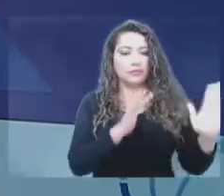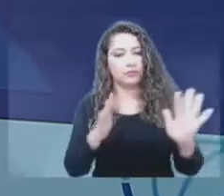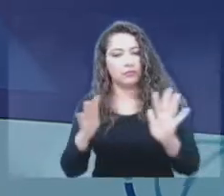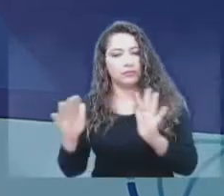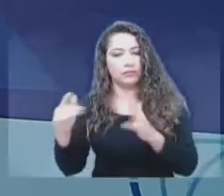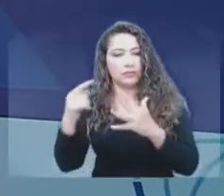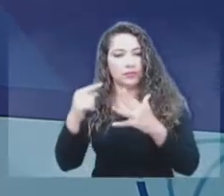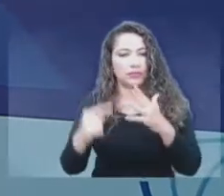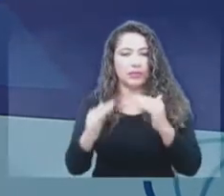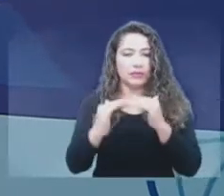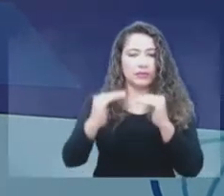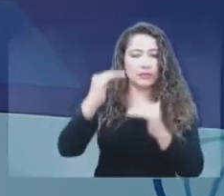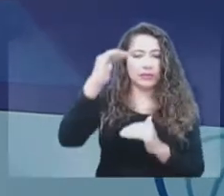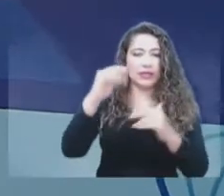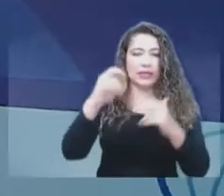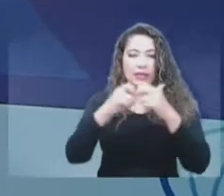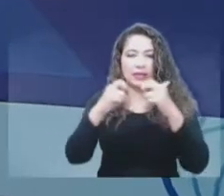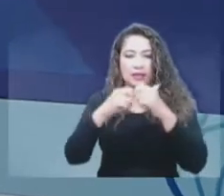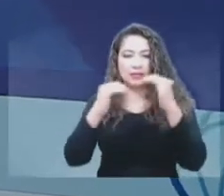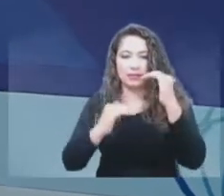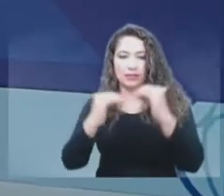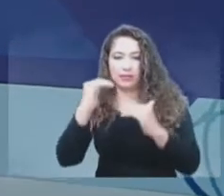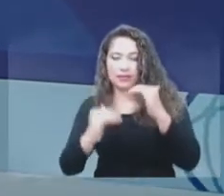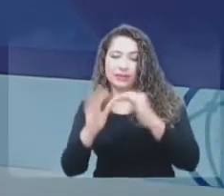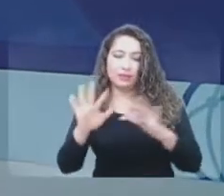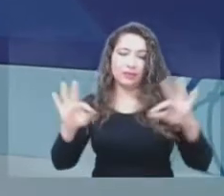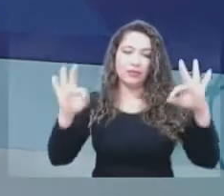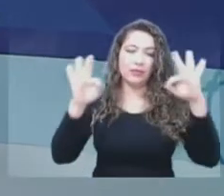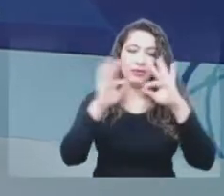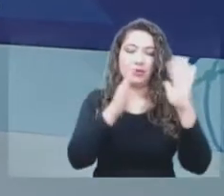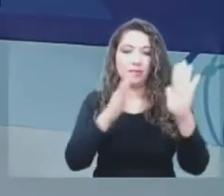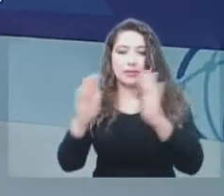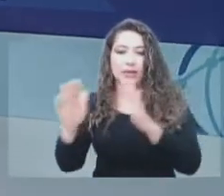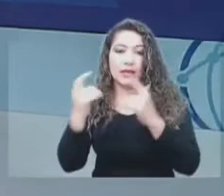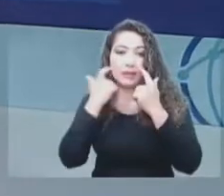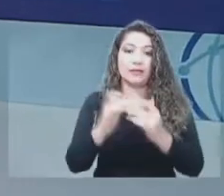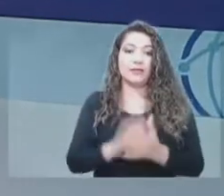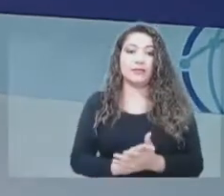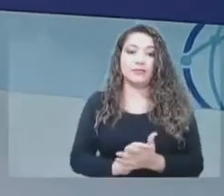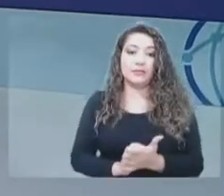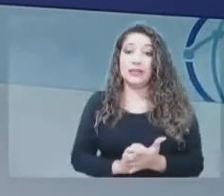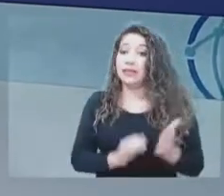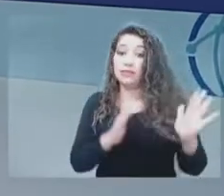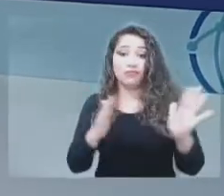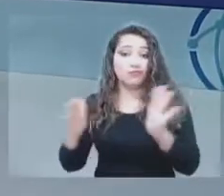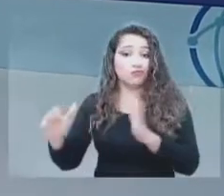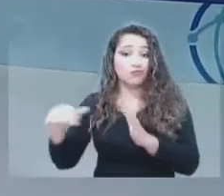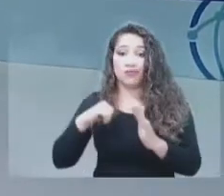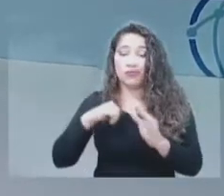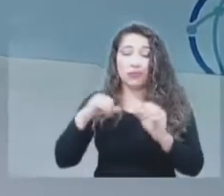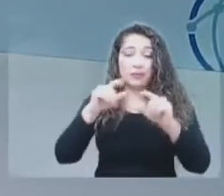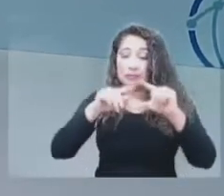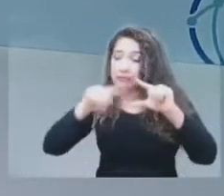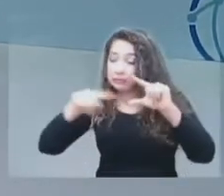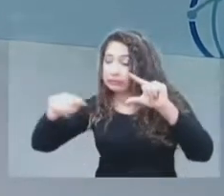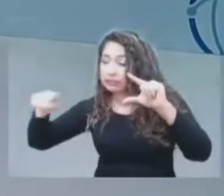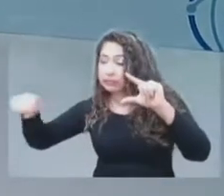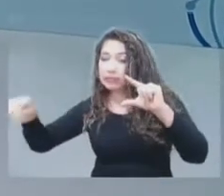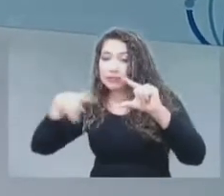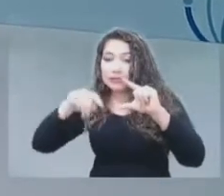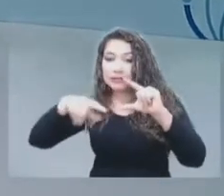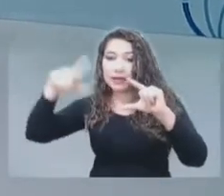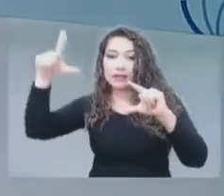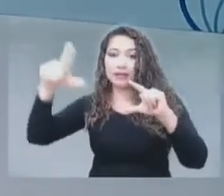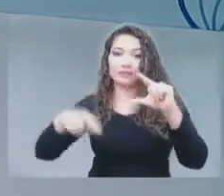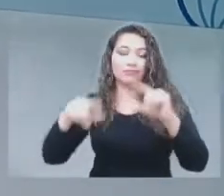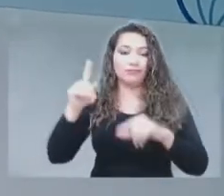como elemento fundamental. Si no tenemos el espectro, no va a ser posible hacer este tipo de cosas. Por eso consideramos